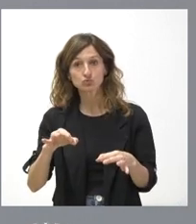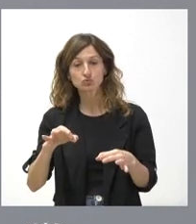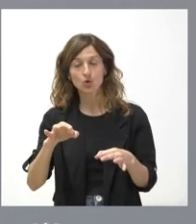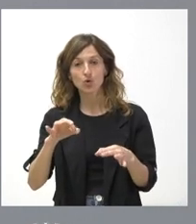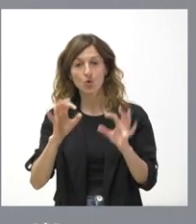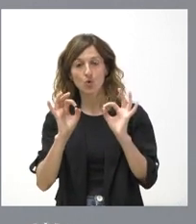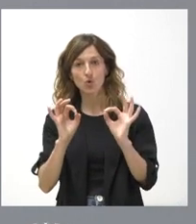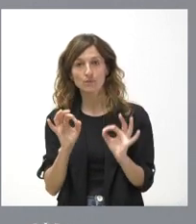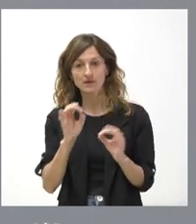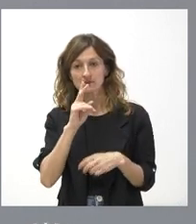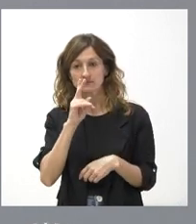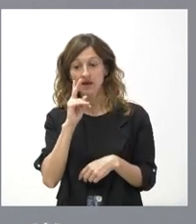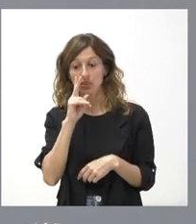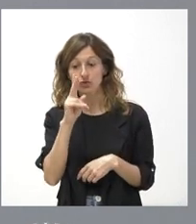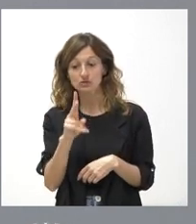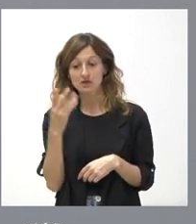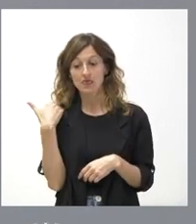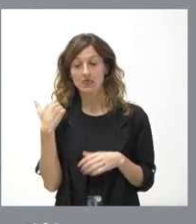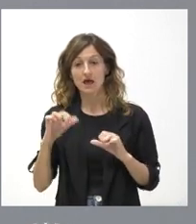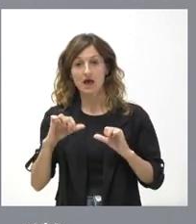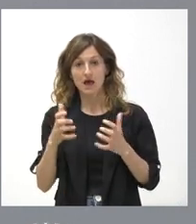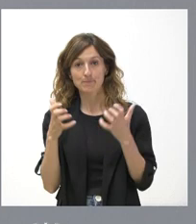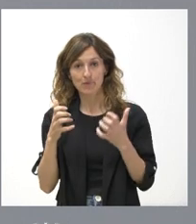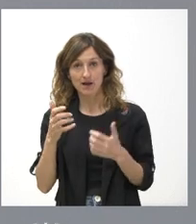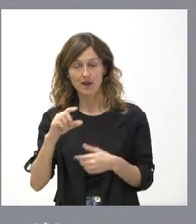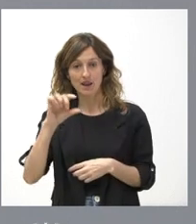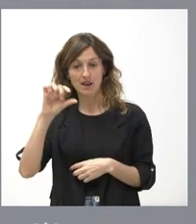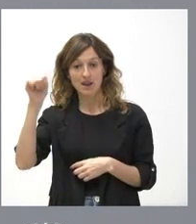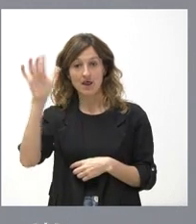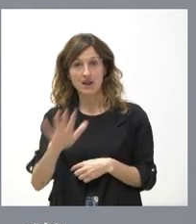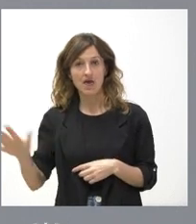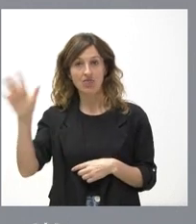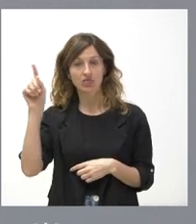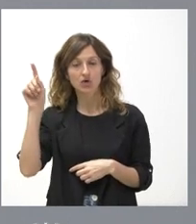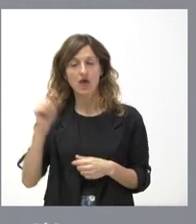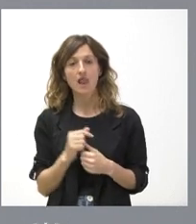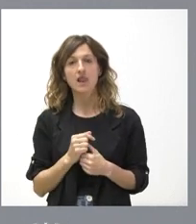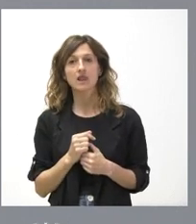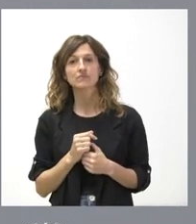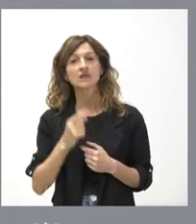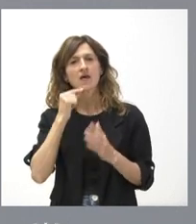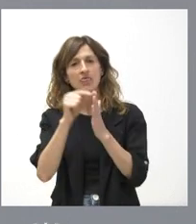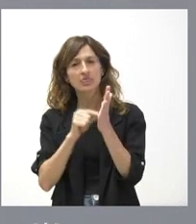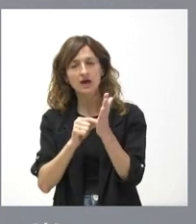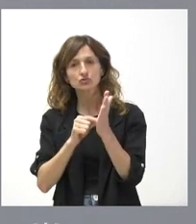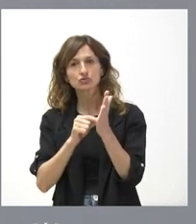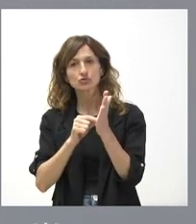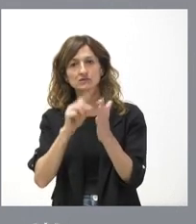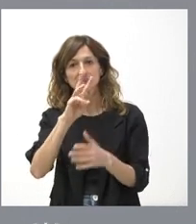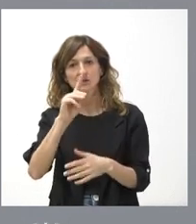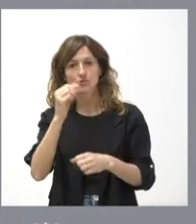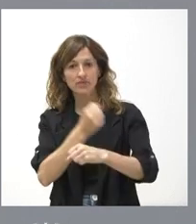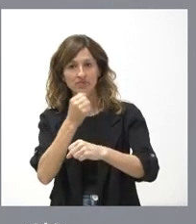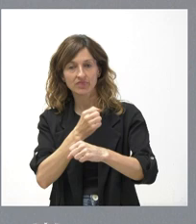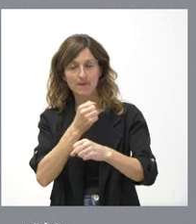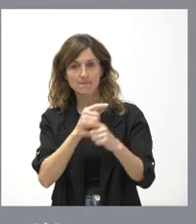año de la aprobación de esta ley. A nivel nacional se van dando datos a 31 de diciembre